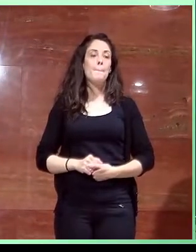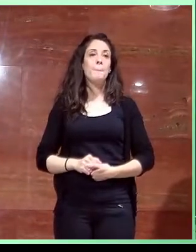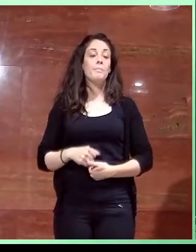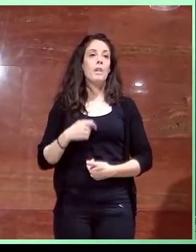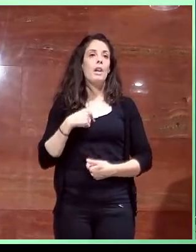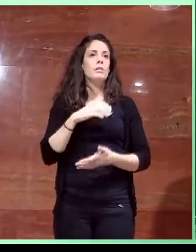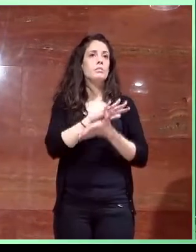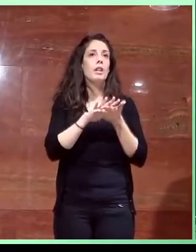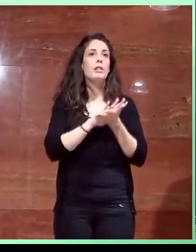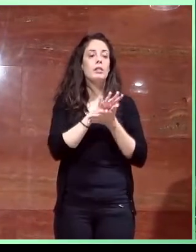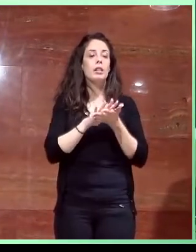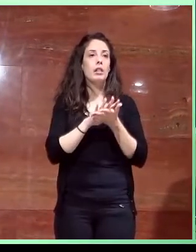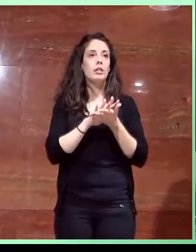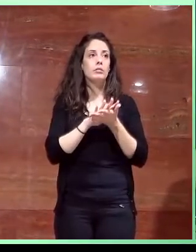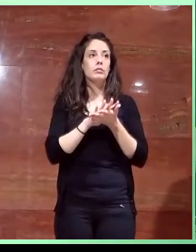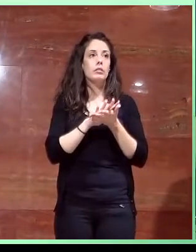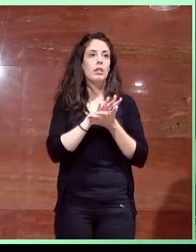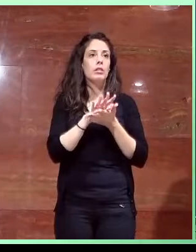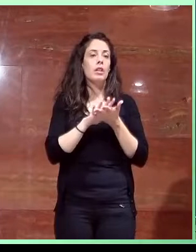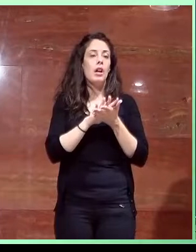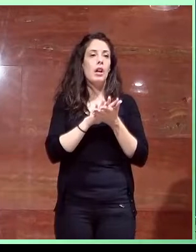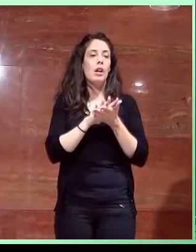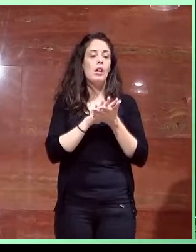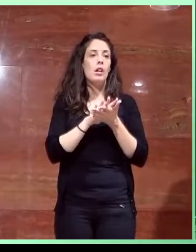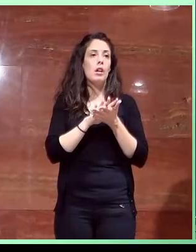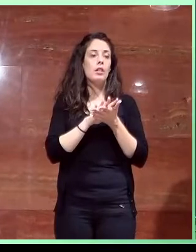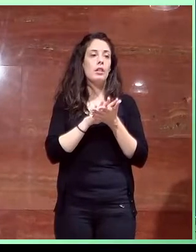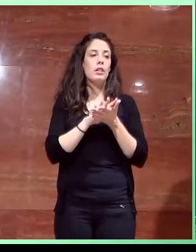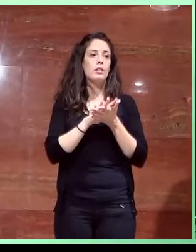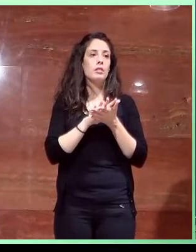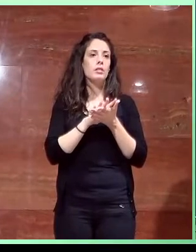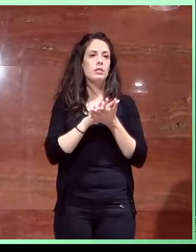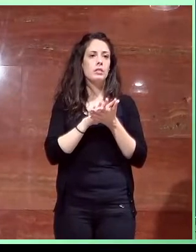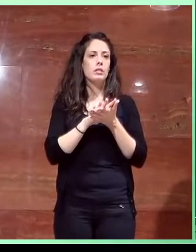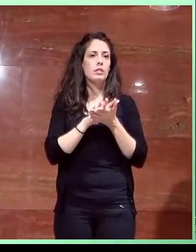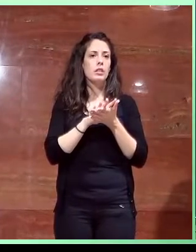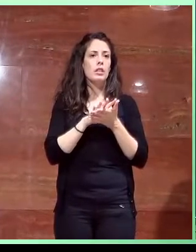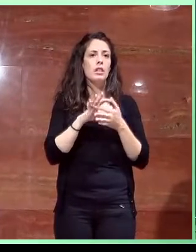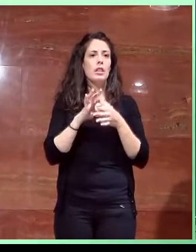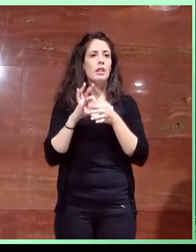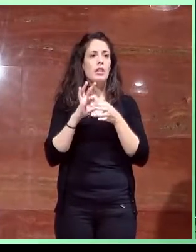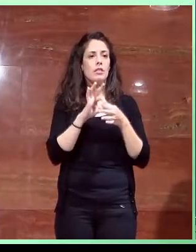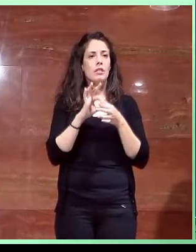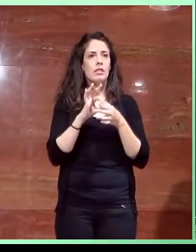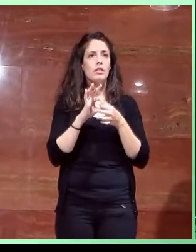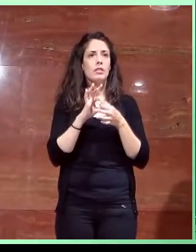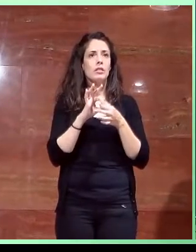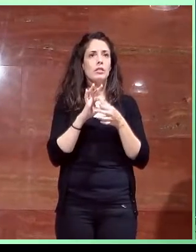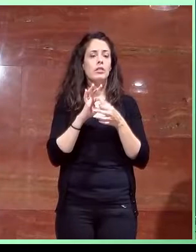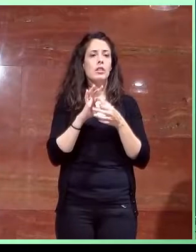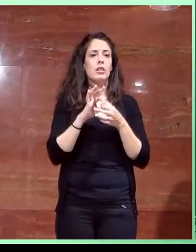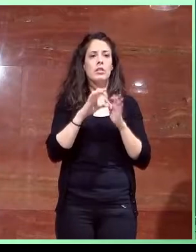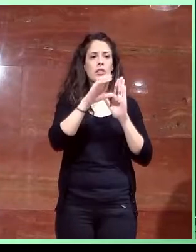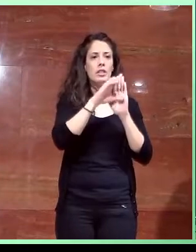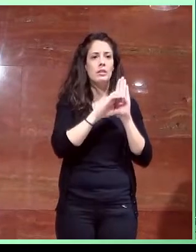vamos a contar, no relacionado tanto con lo que ha dicho, con la nuestra colaboración en la reglamentación normativa,